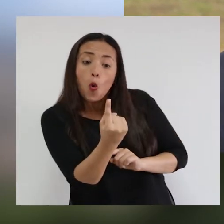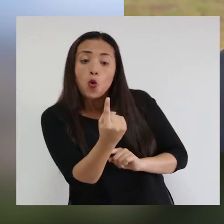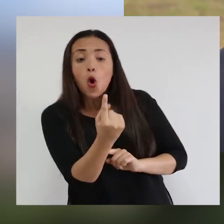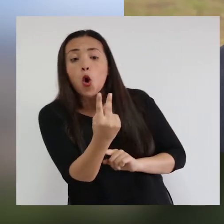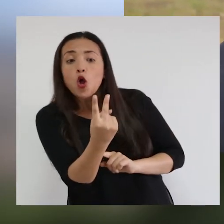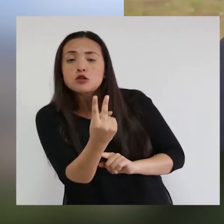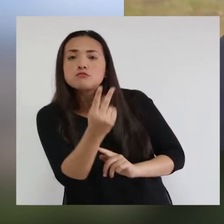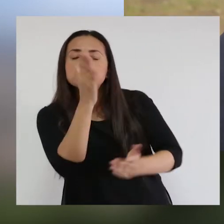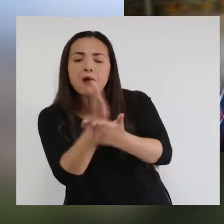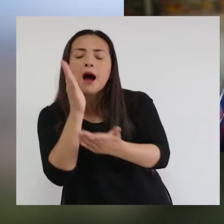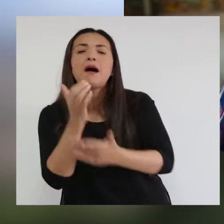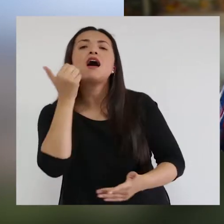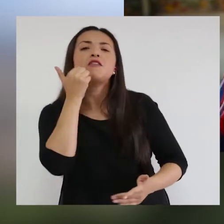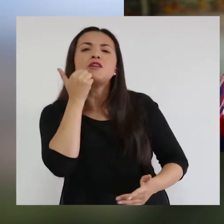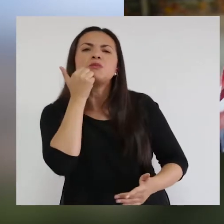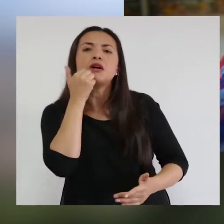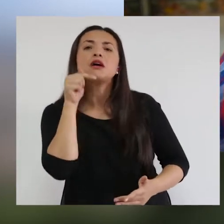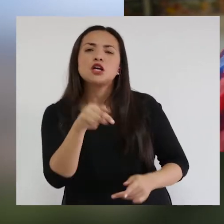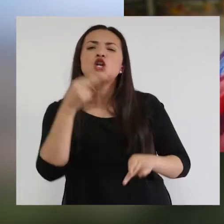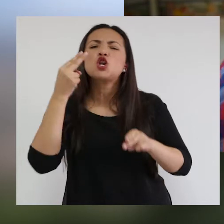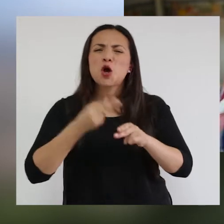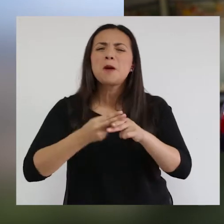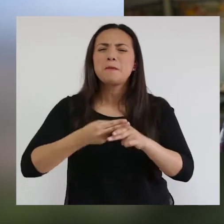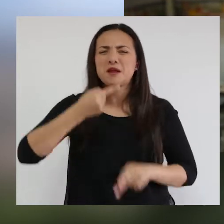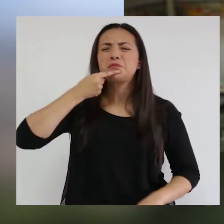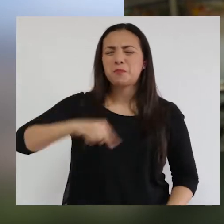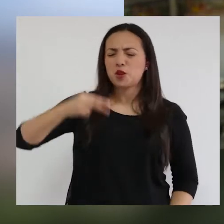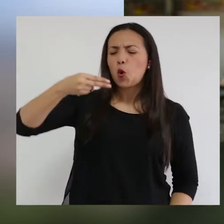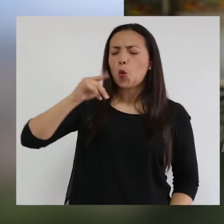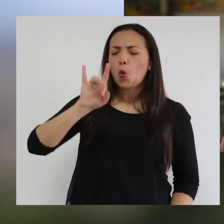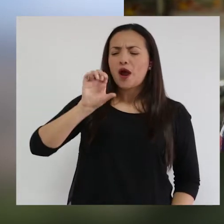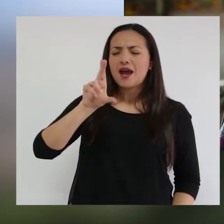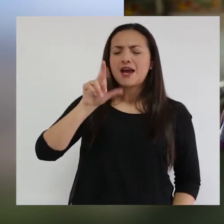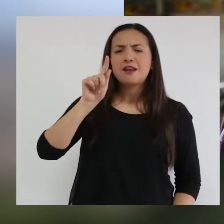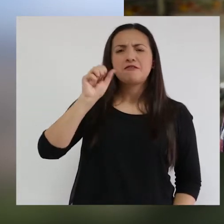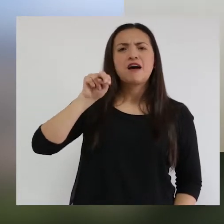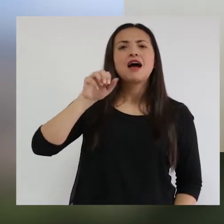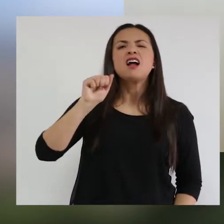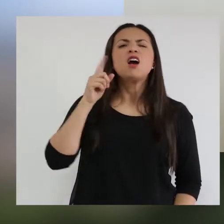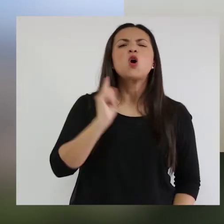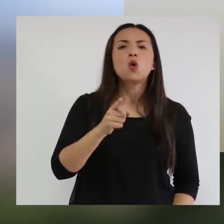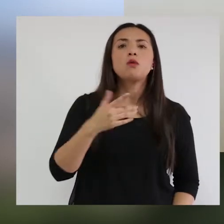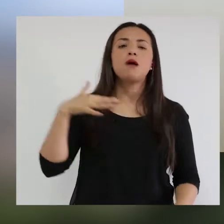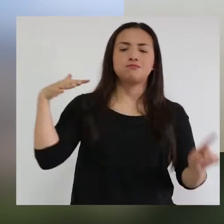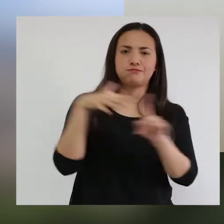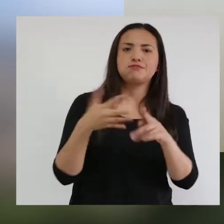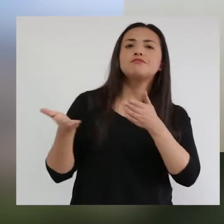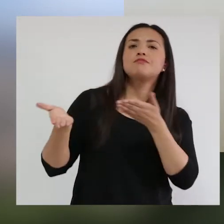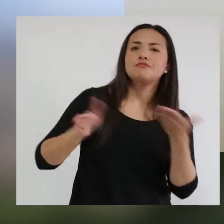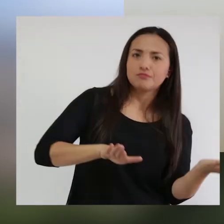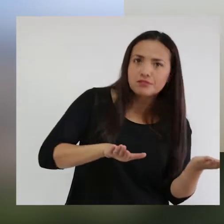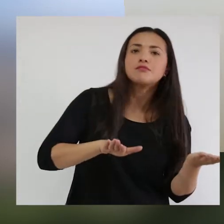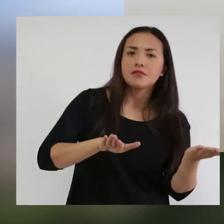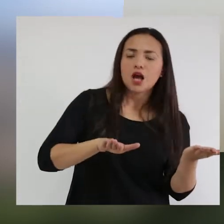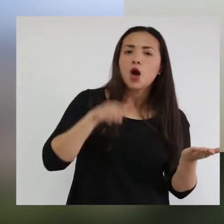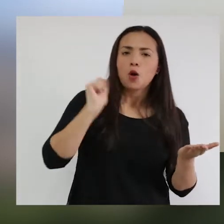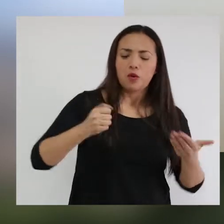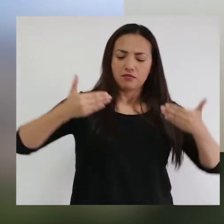o menos de una persona por cada 5 mil habitantes. Se llaman así porque son potencialmente mortales,